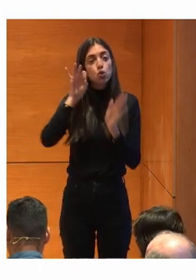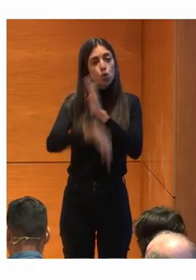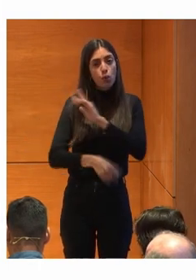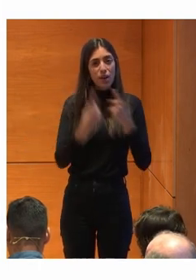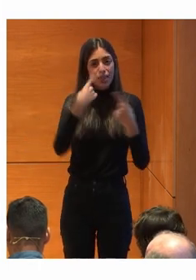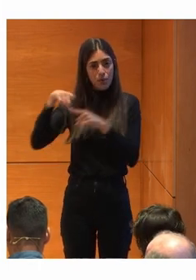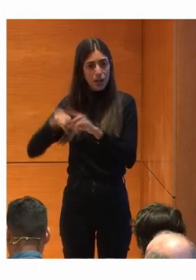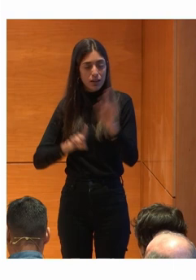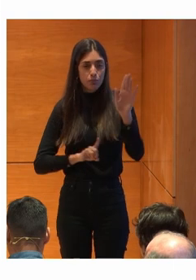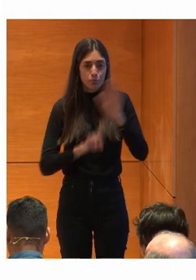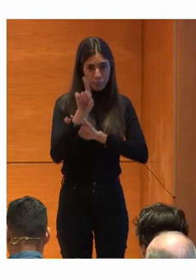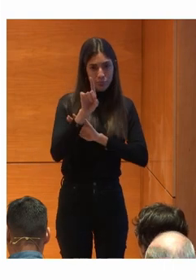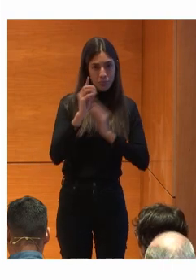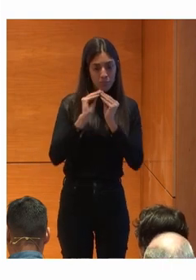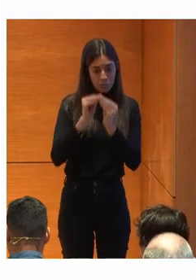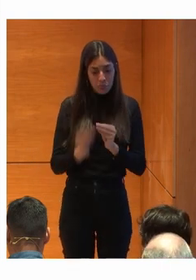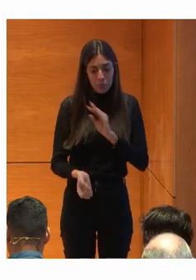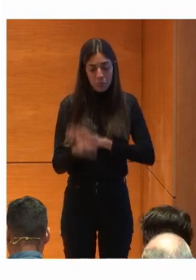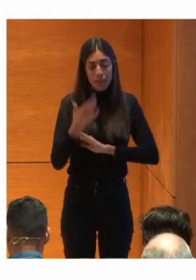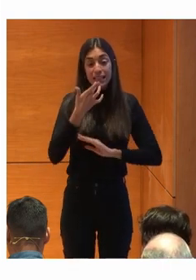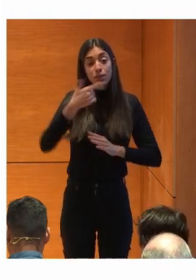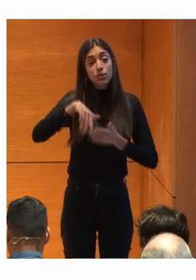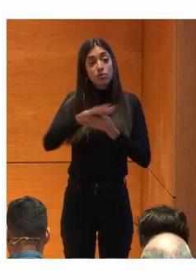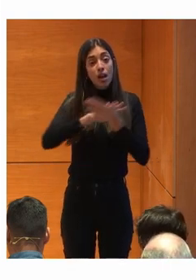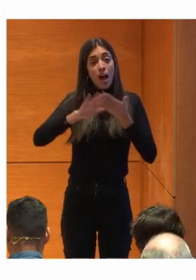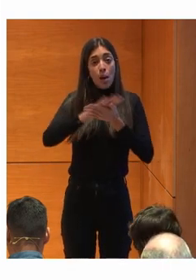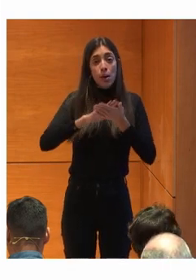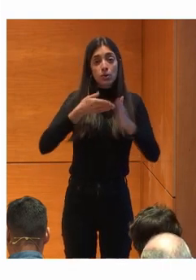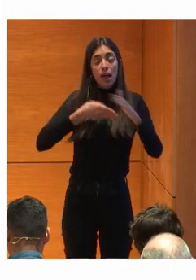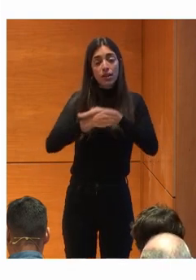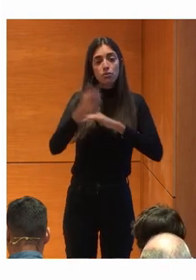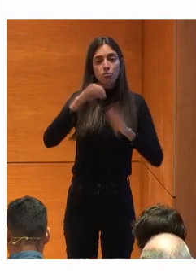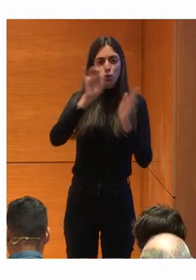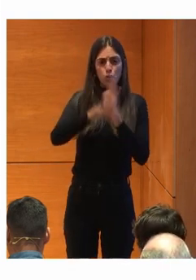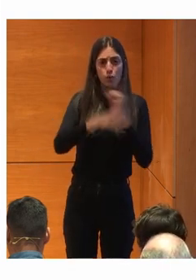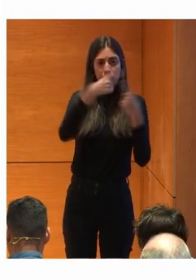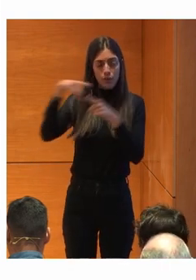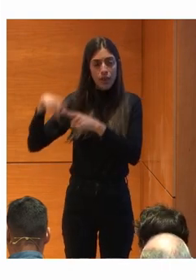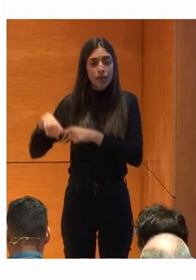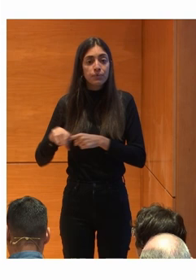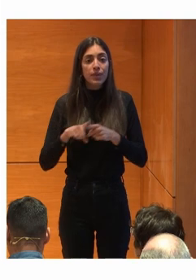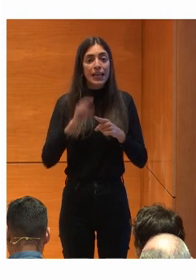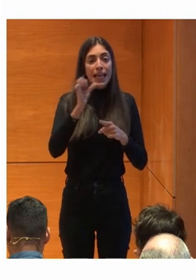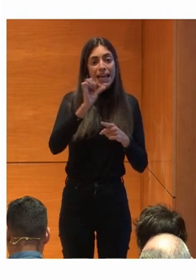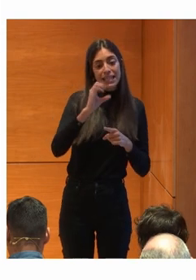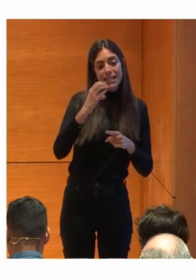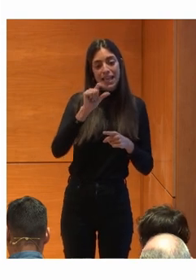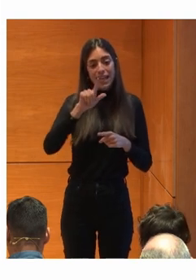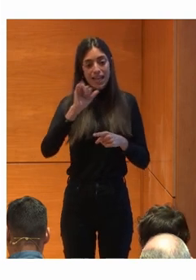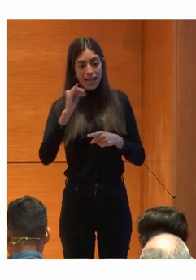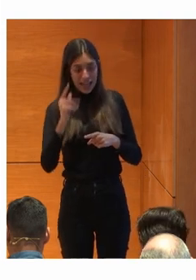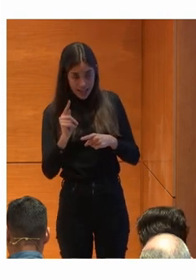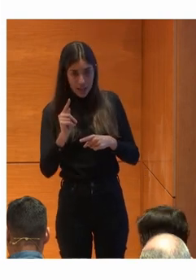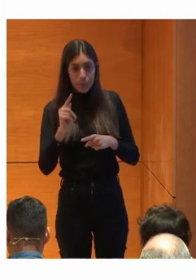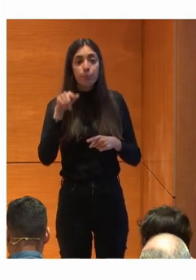Para el control Cuando hablamos De accesibilidad Desarrollamos Diferentes softwares Como es el EasyClick Que es de desarrollo propio Y